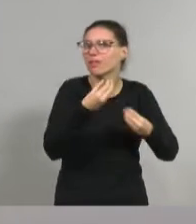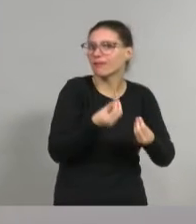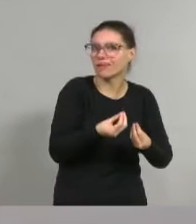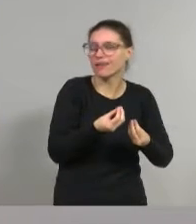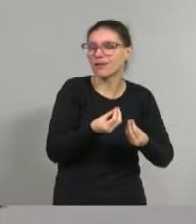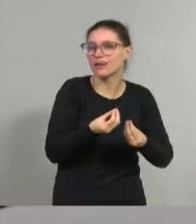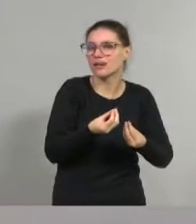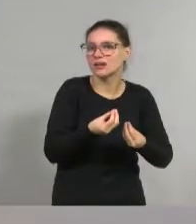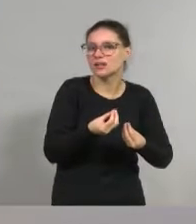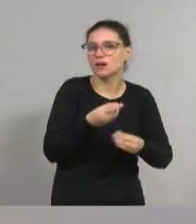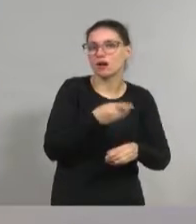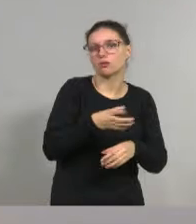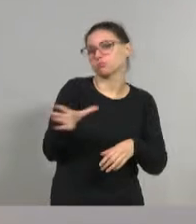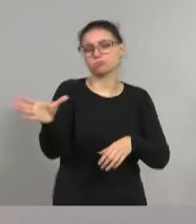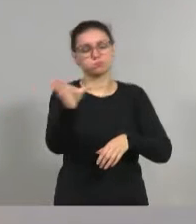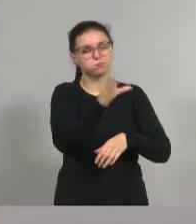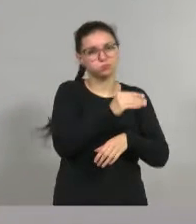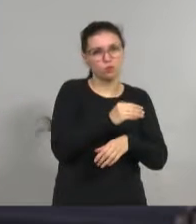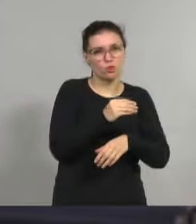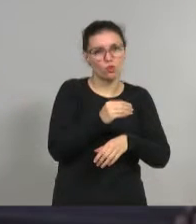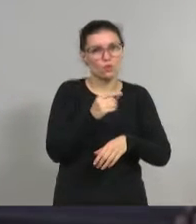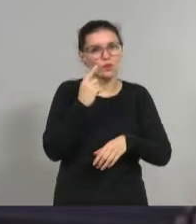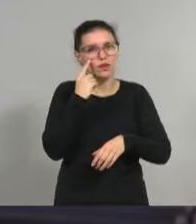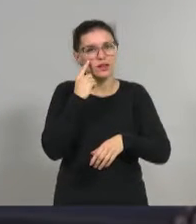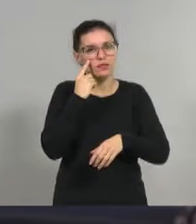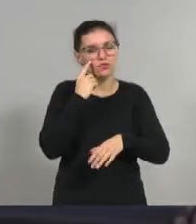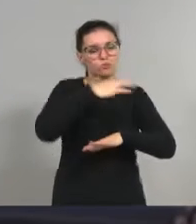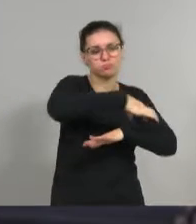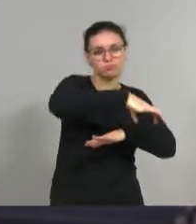todo el trabajo del Instituto en las distintas áreas.